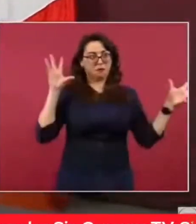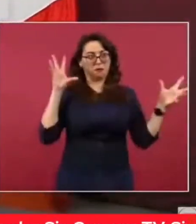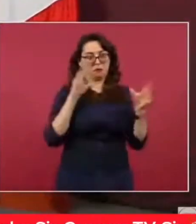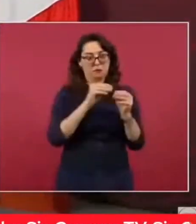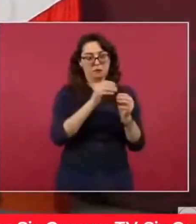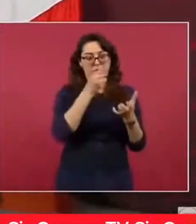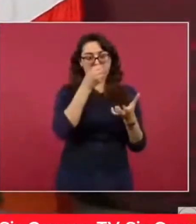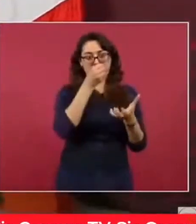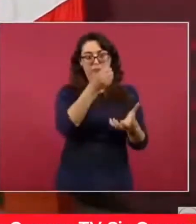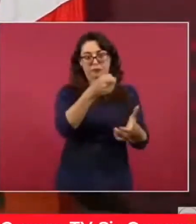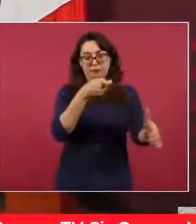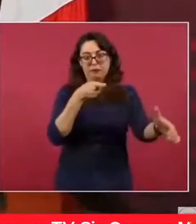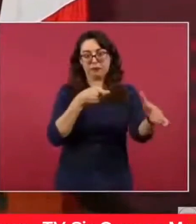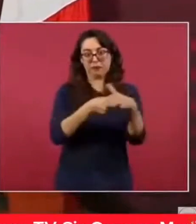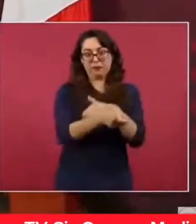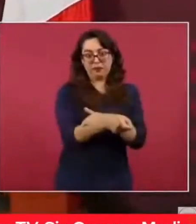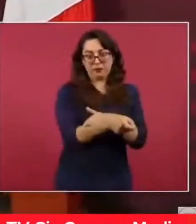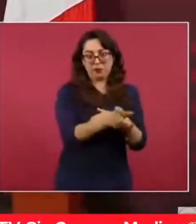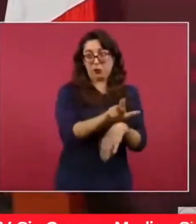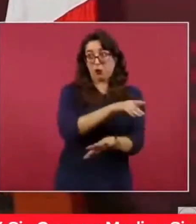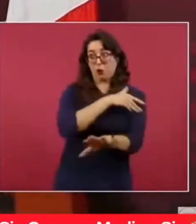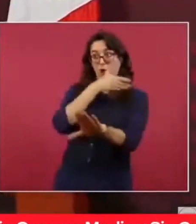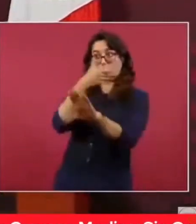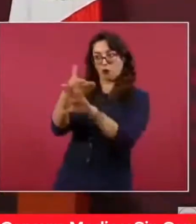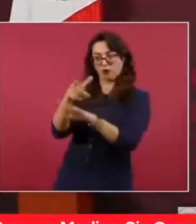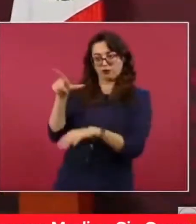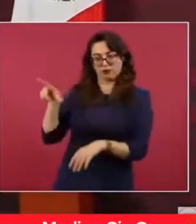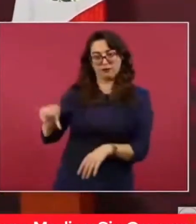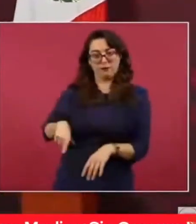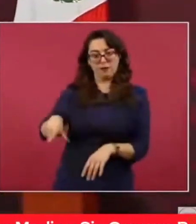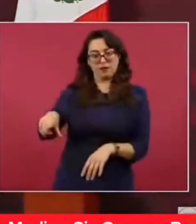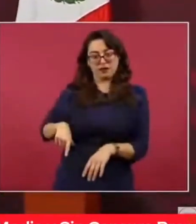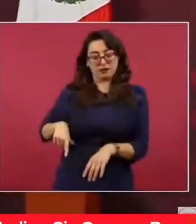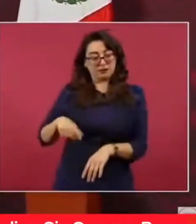dirigente como Claudio González con esas expresiones